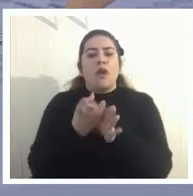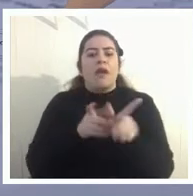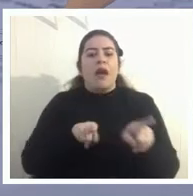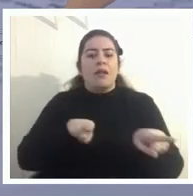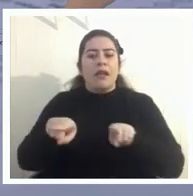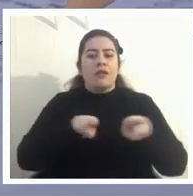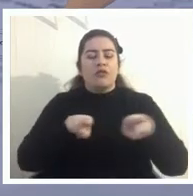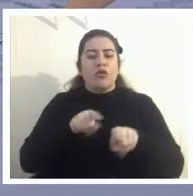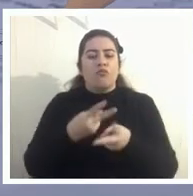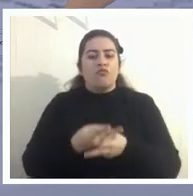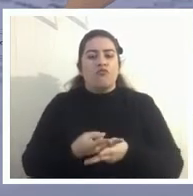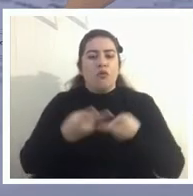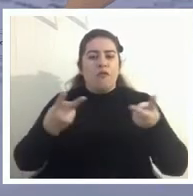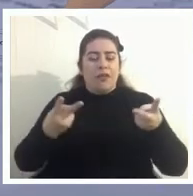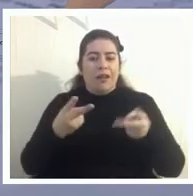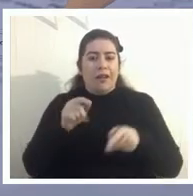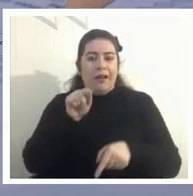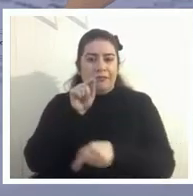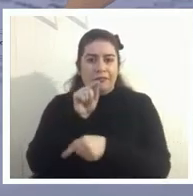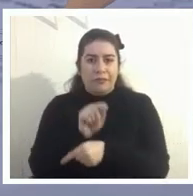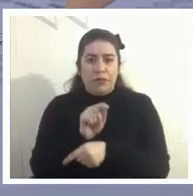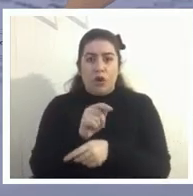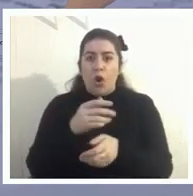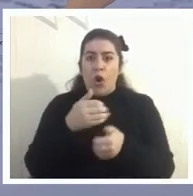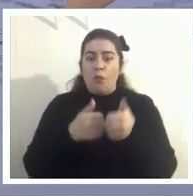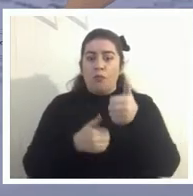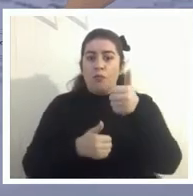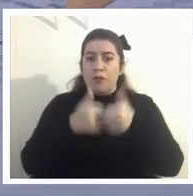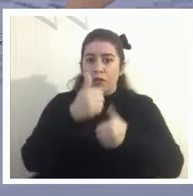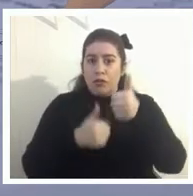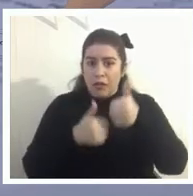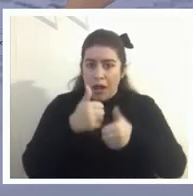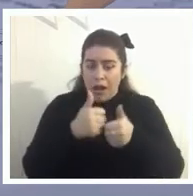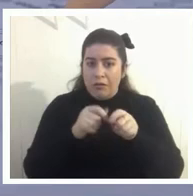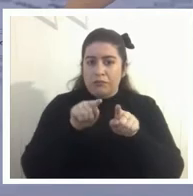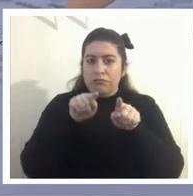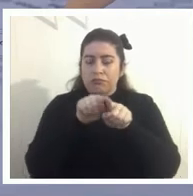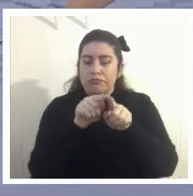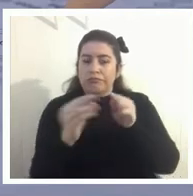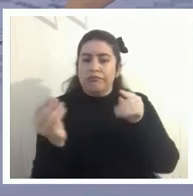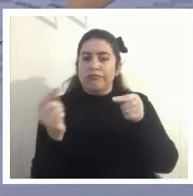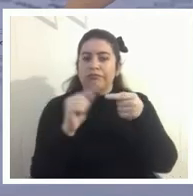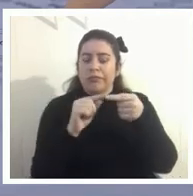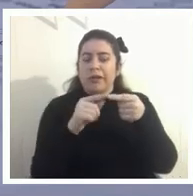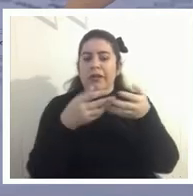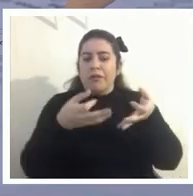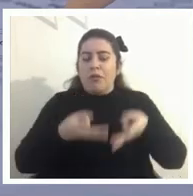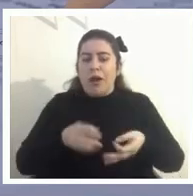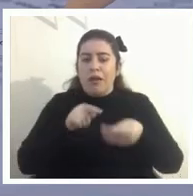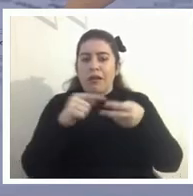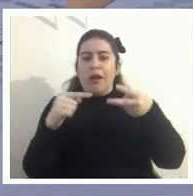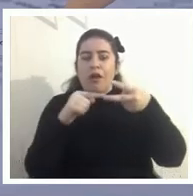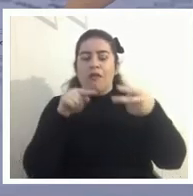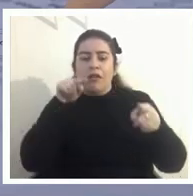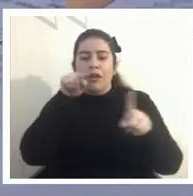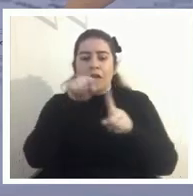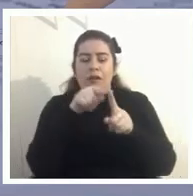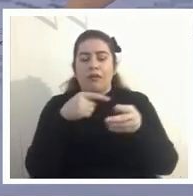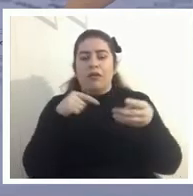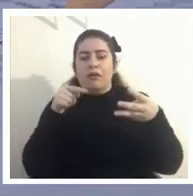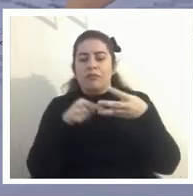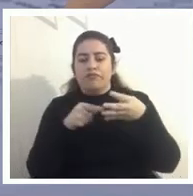entonces que hace que los los profesionales rindan cuentas que se establezcan objetivos y lo que es el seguimiento o el monitoreo del proceso